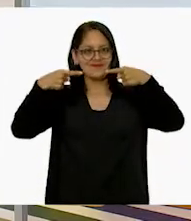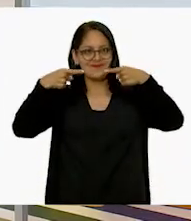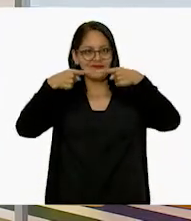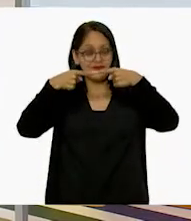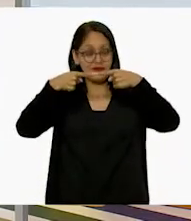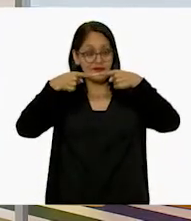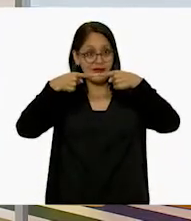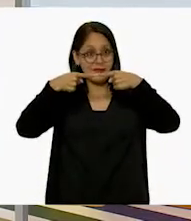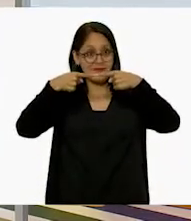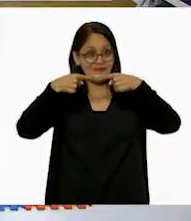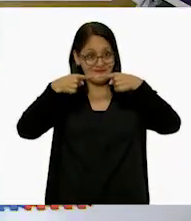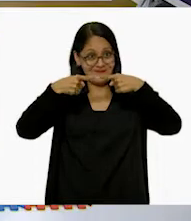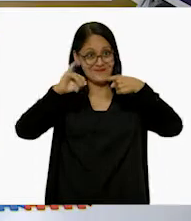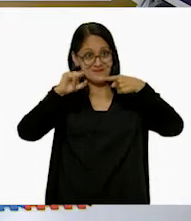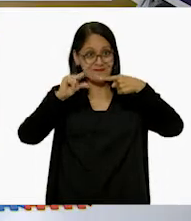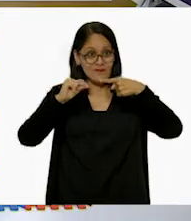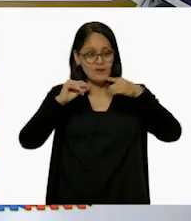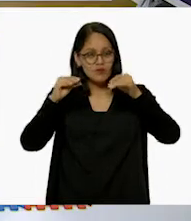se quede? A ver.